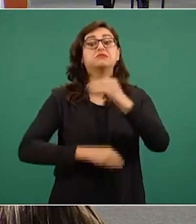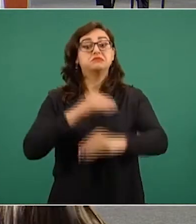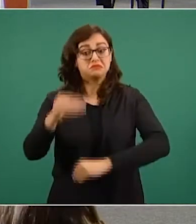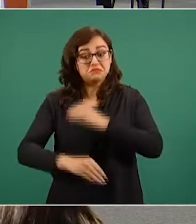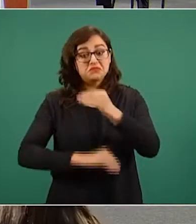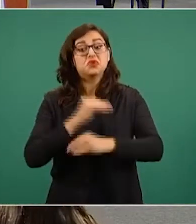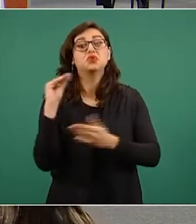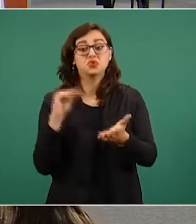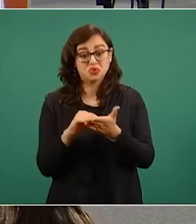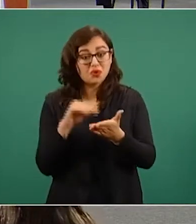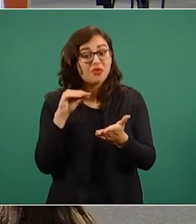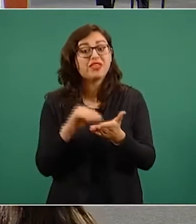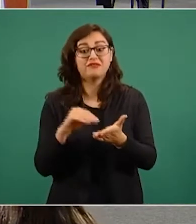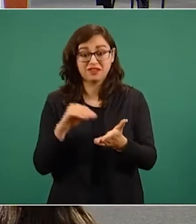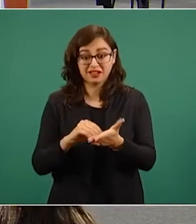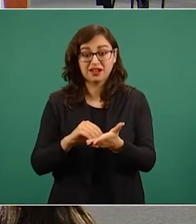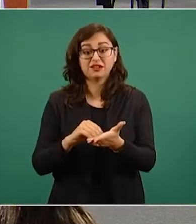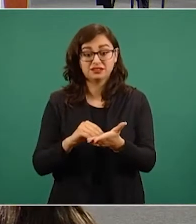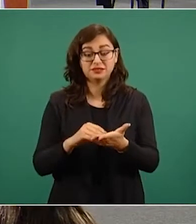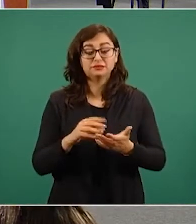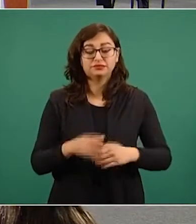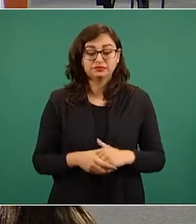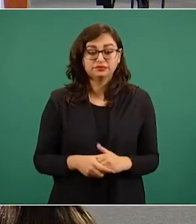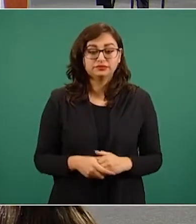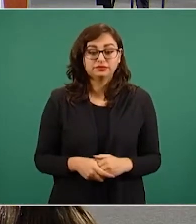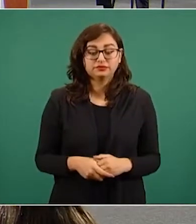en ambos lados del océano.